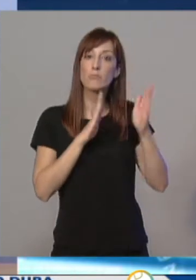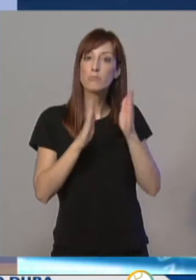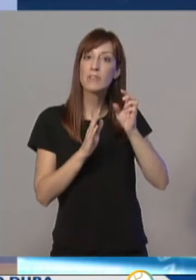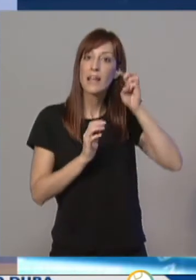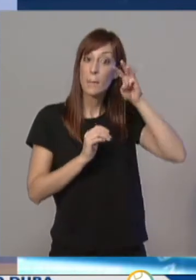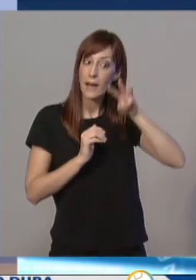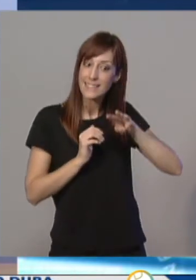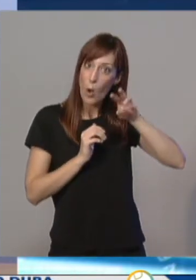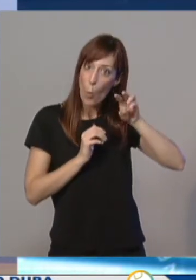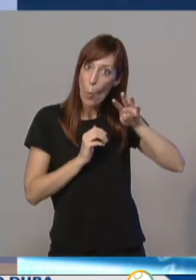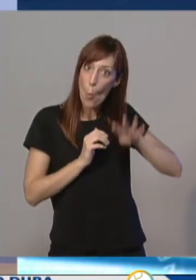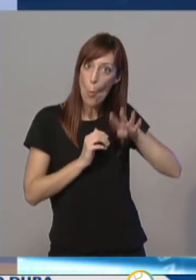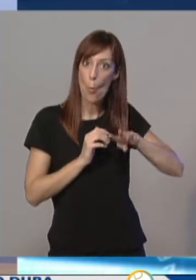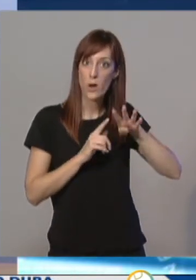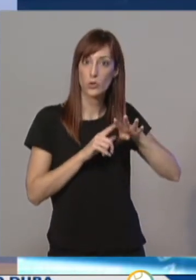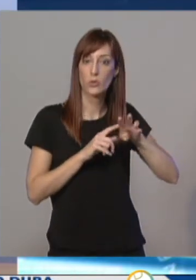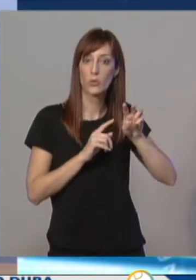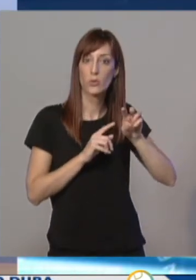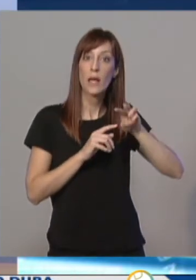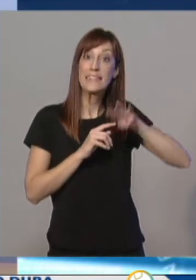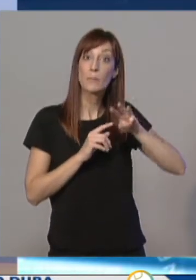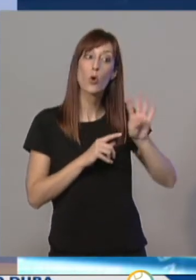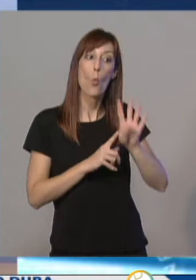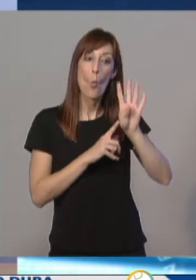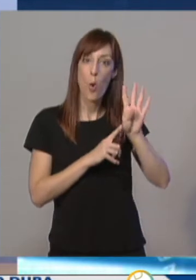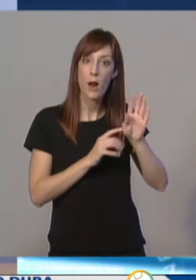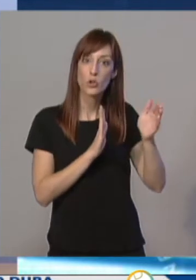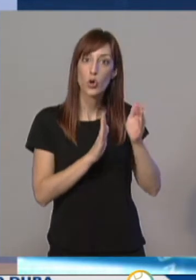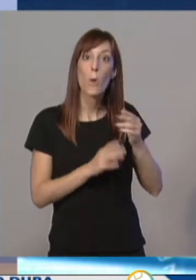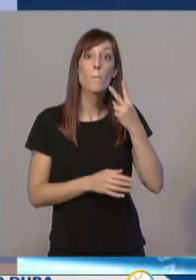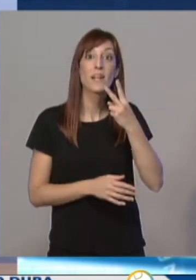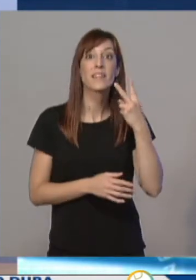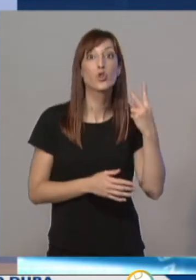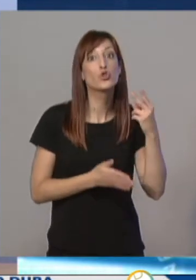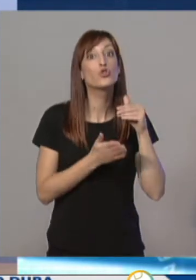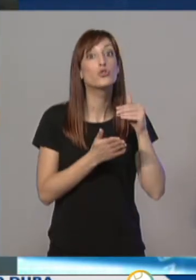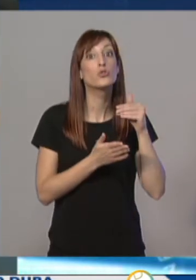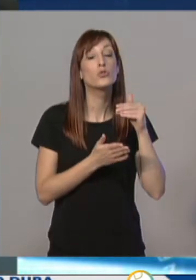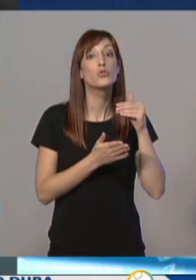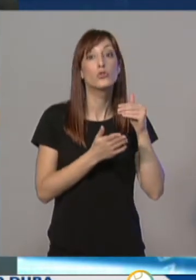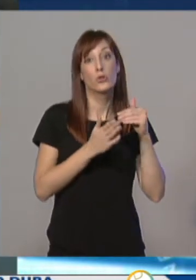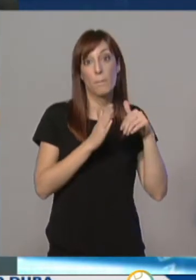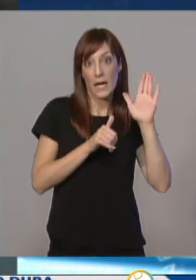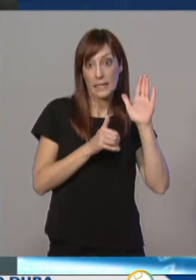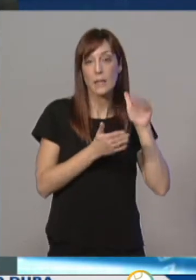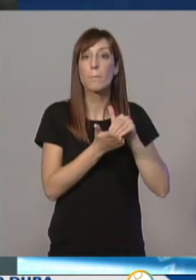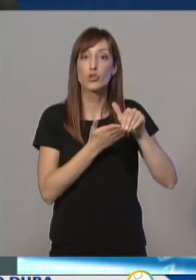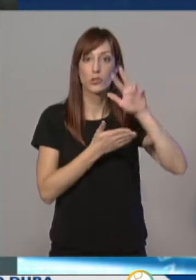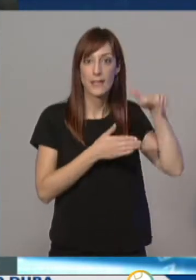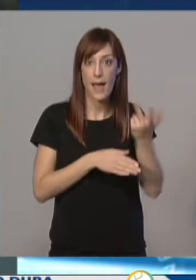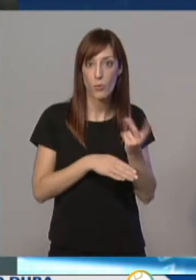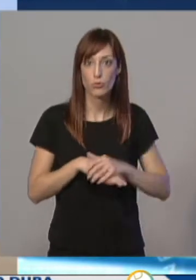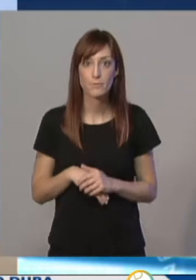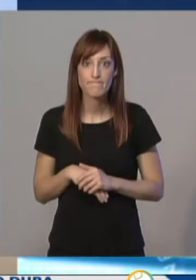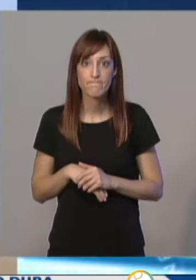para este cuarto trimestre de 2019 un máximo de 22,6 millones de Además, el Ejecutivo Regional